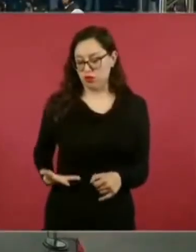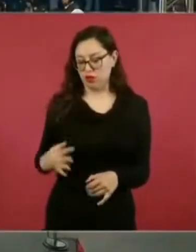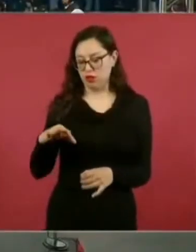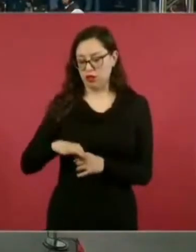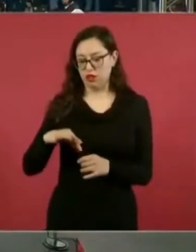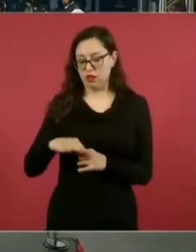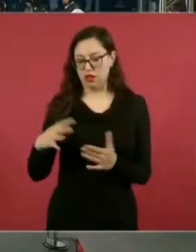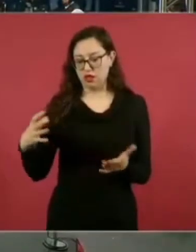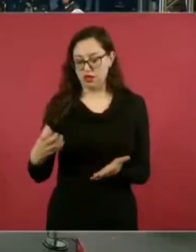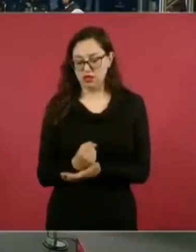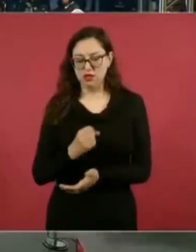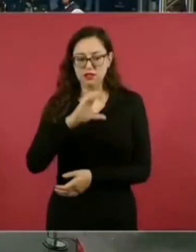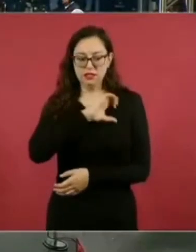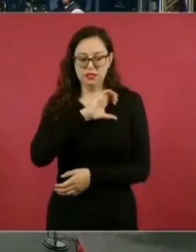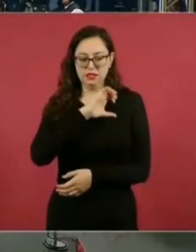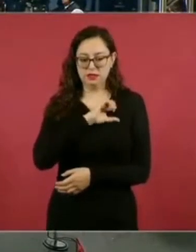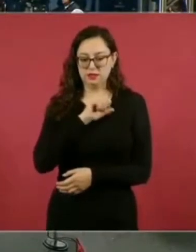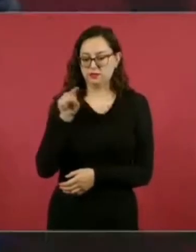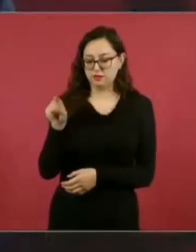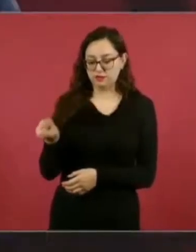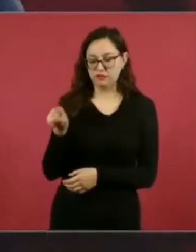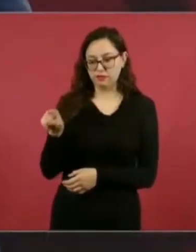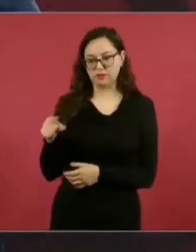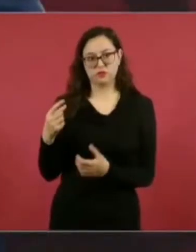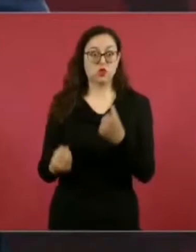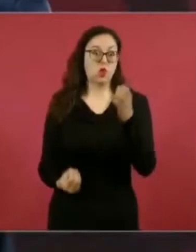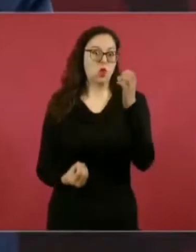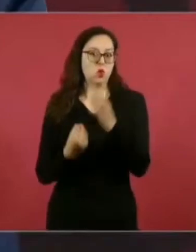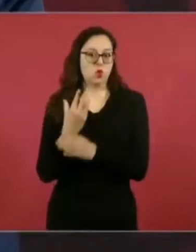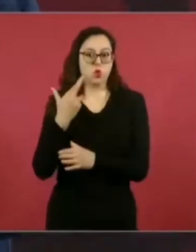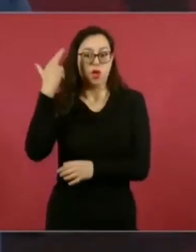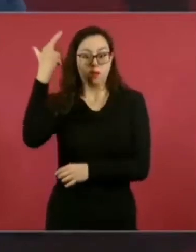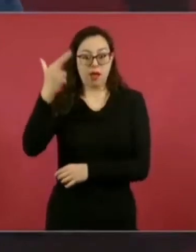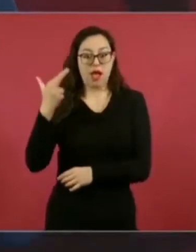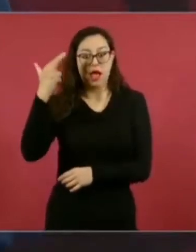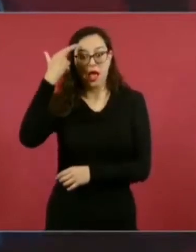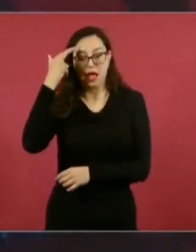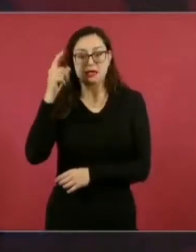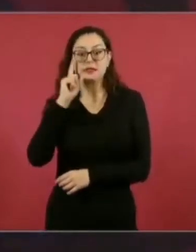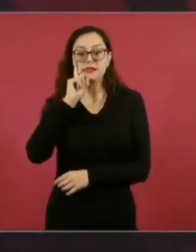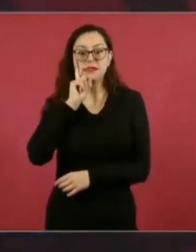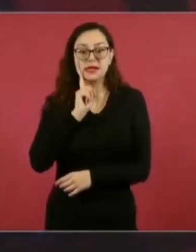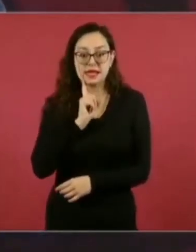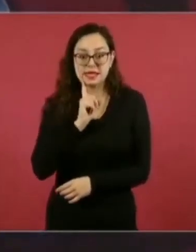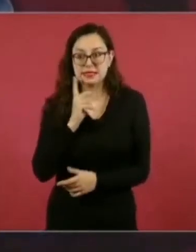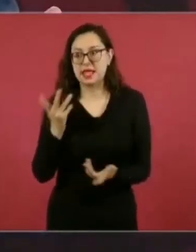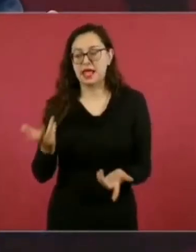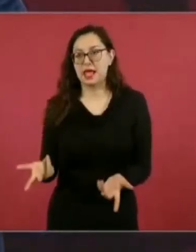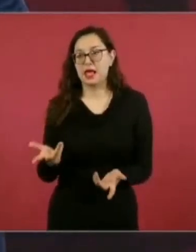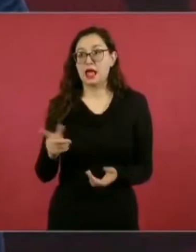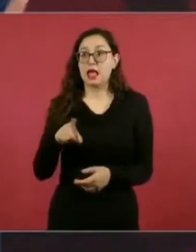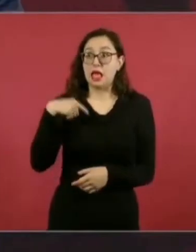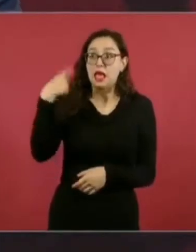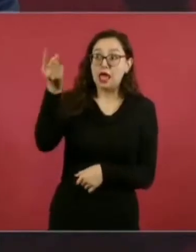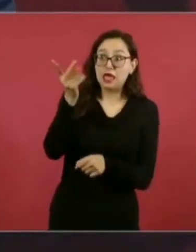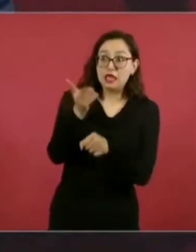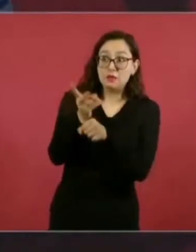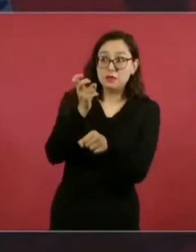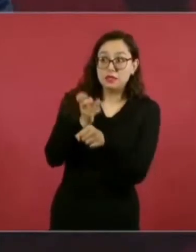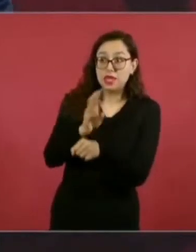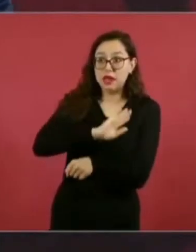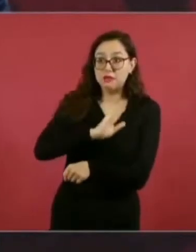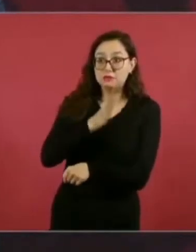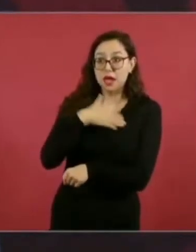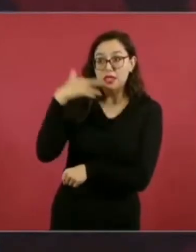ha de haber dicho no, si viene el rey se va a confirmar de que sí vamos a entrar a una